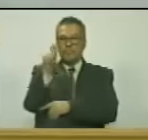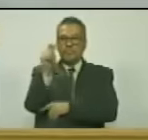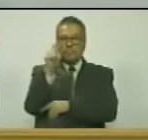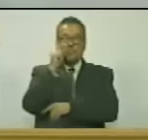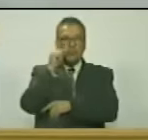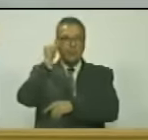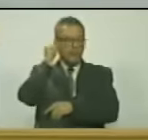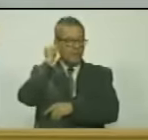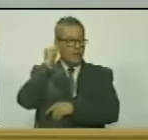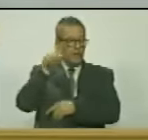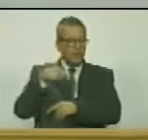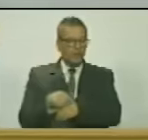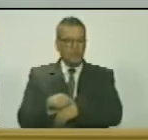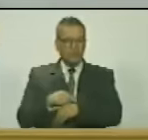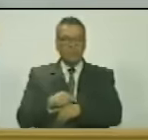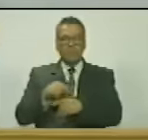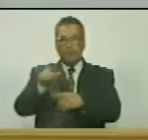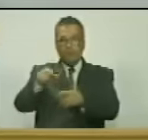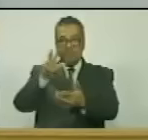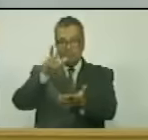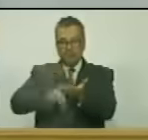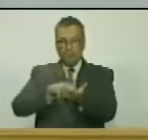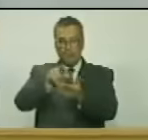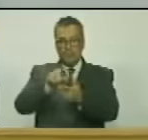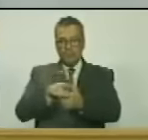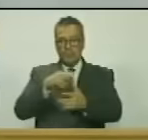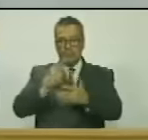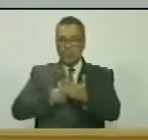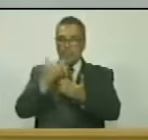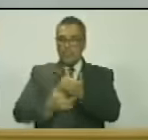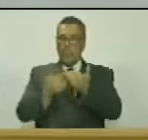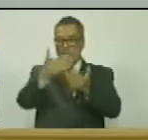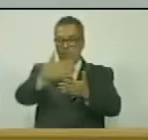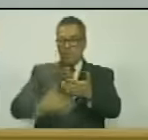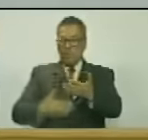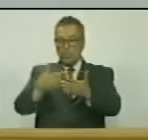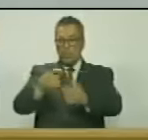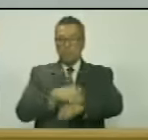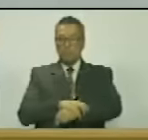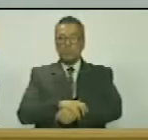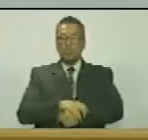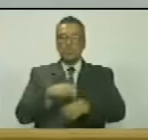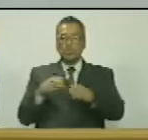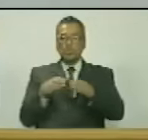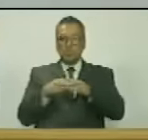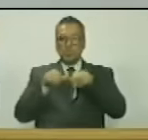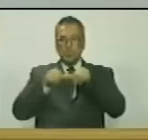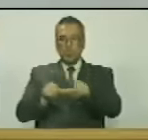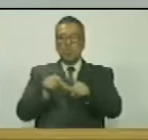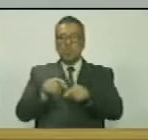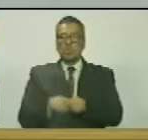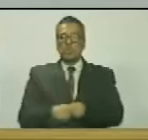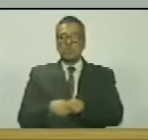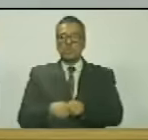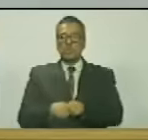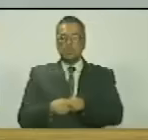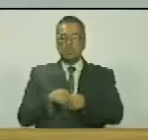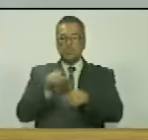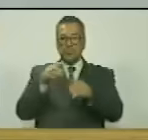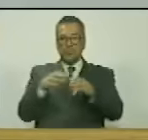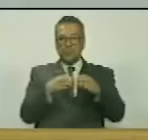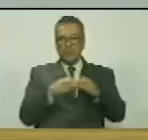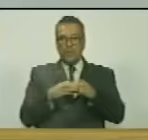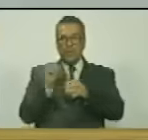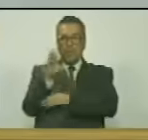diputadas y los honorables diputados que tengan favor de aprobar el proyecto de acta correspondiente a la sesión de instalación del periodo de